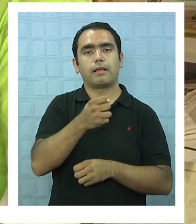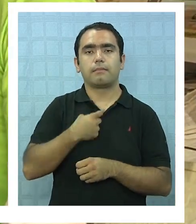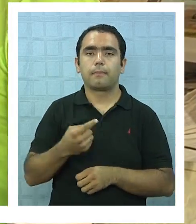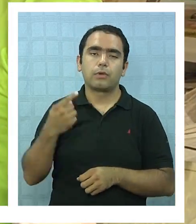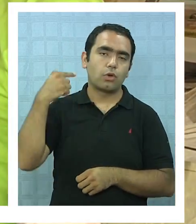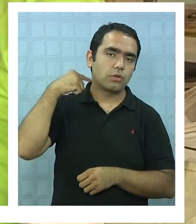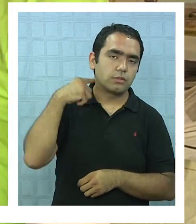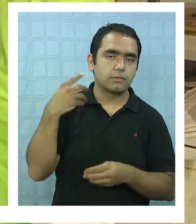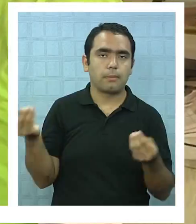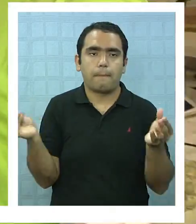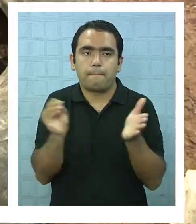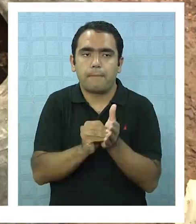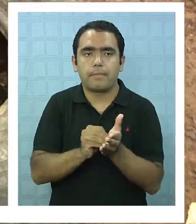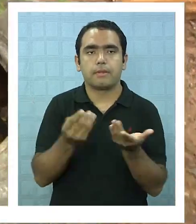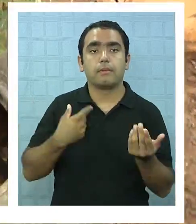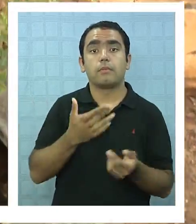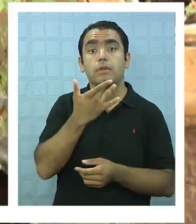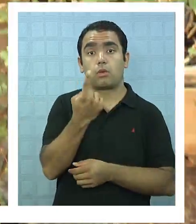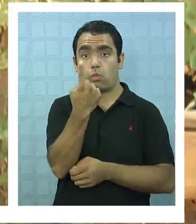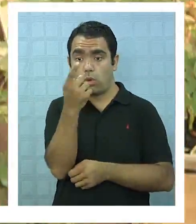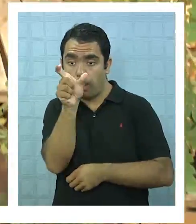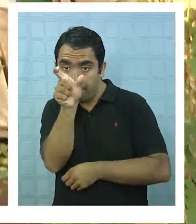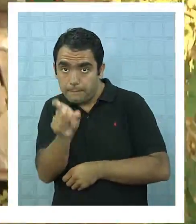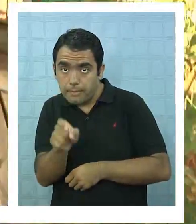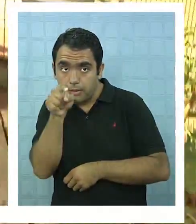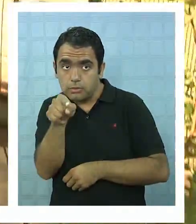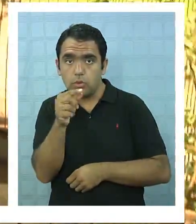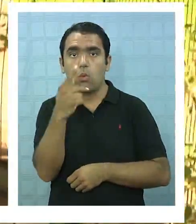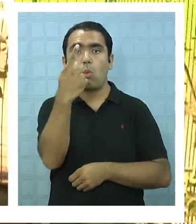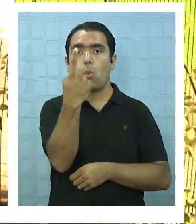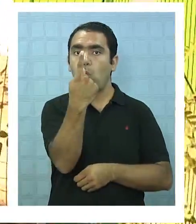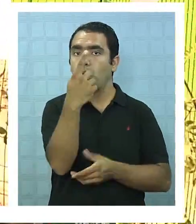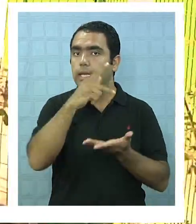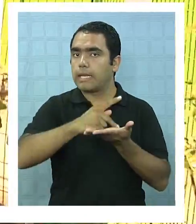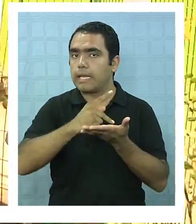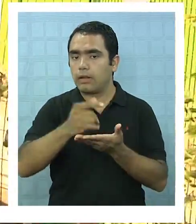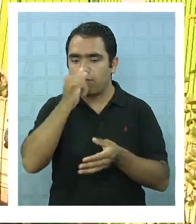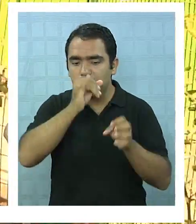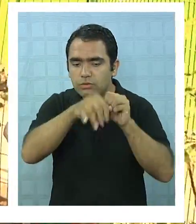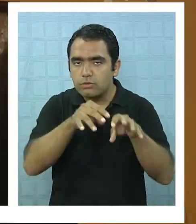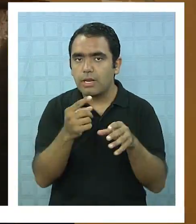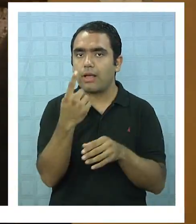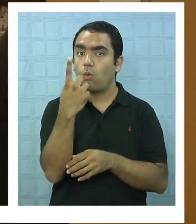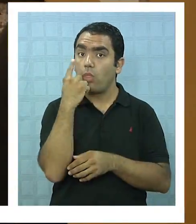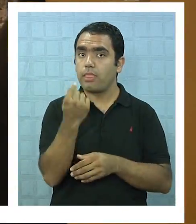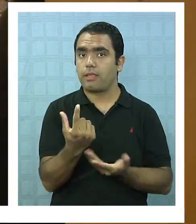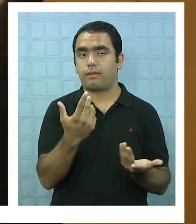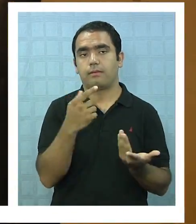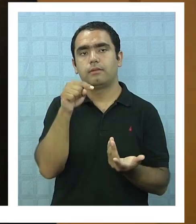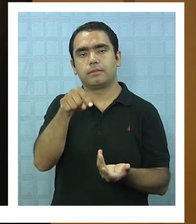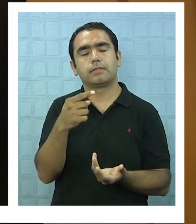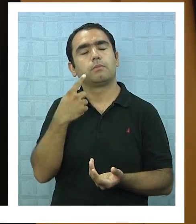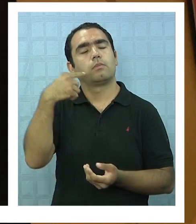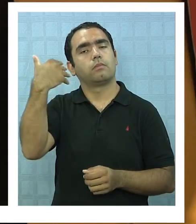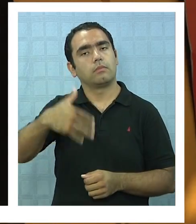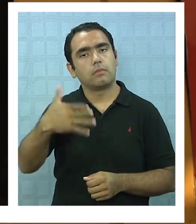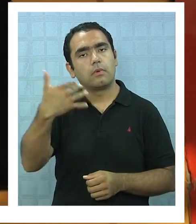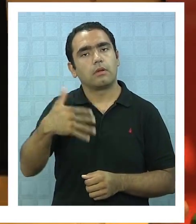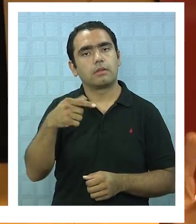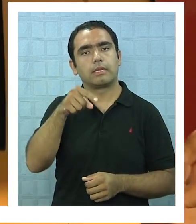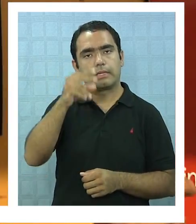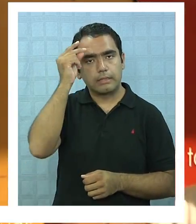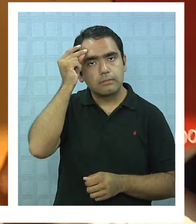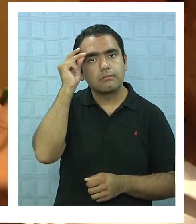impacto. Y teniendo en cuenta que una persona genera un kilo de basura por día, es primordial para nuestro medio ambiente que este